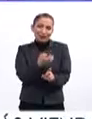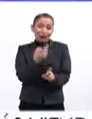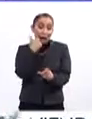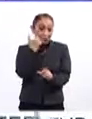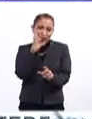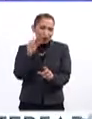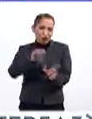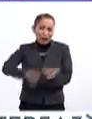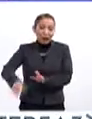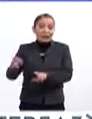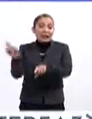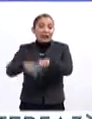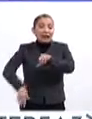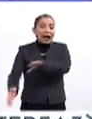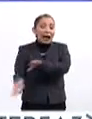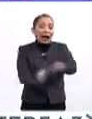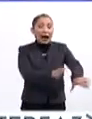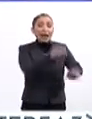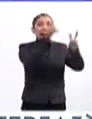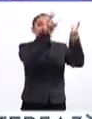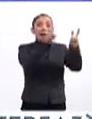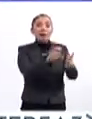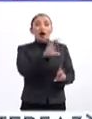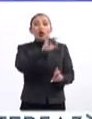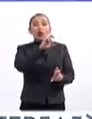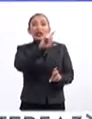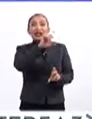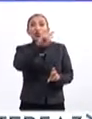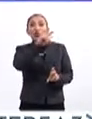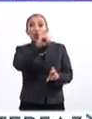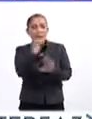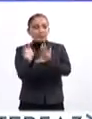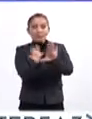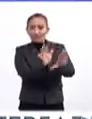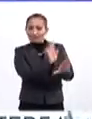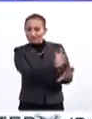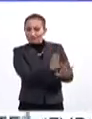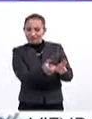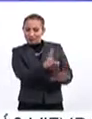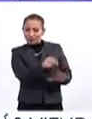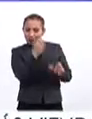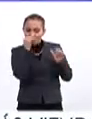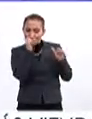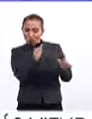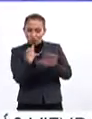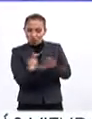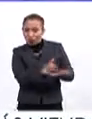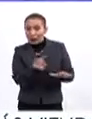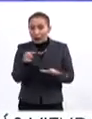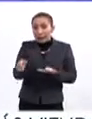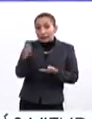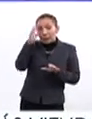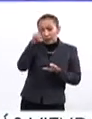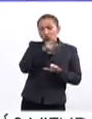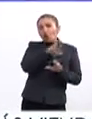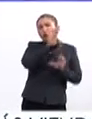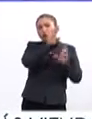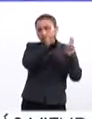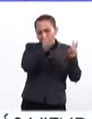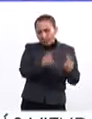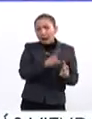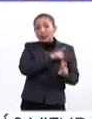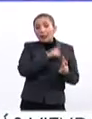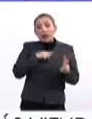Entonces, hay que desplazar, hay que sacar el currículum del centro, mandarlo al rincón de pensar. Esto significa que el currículum